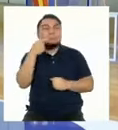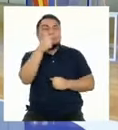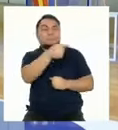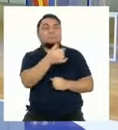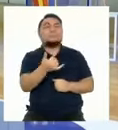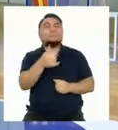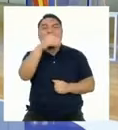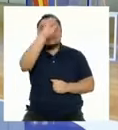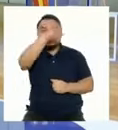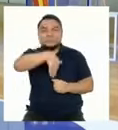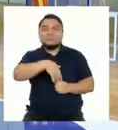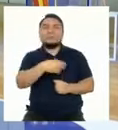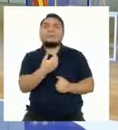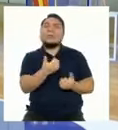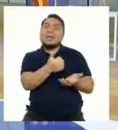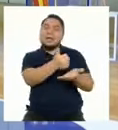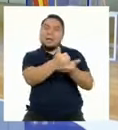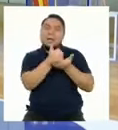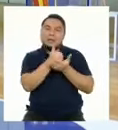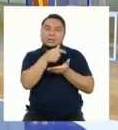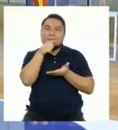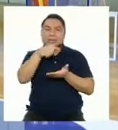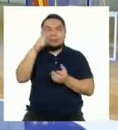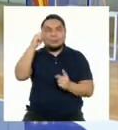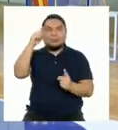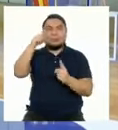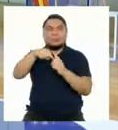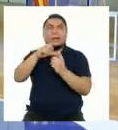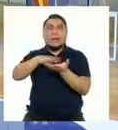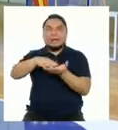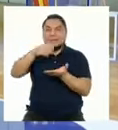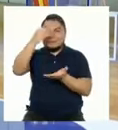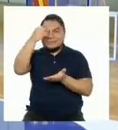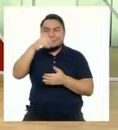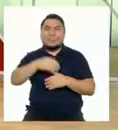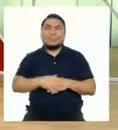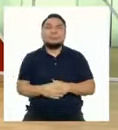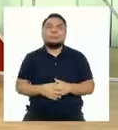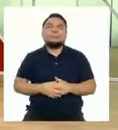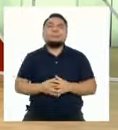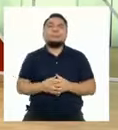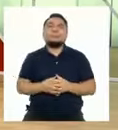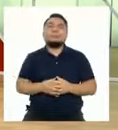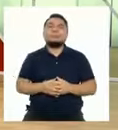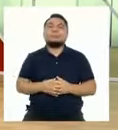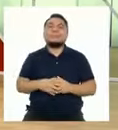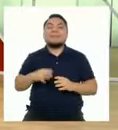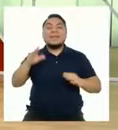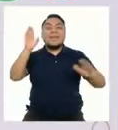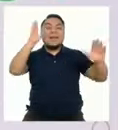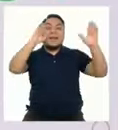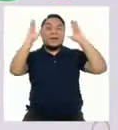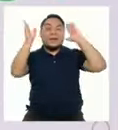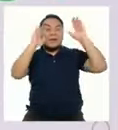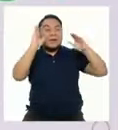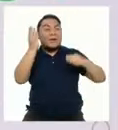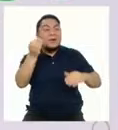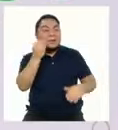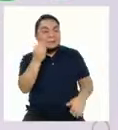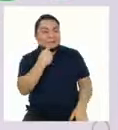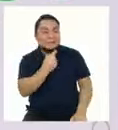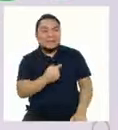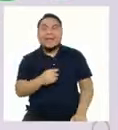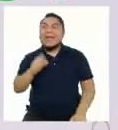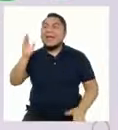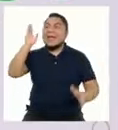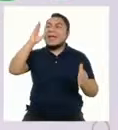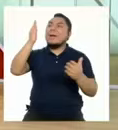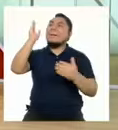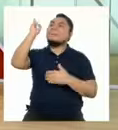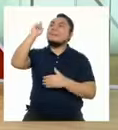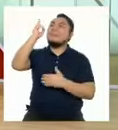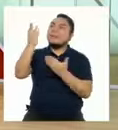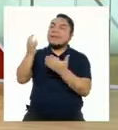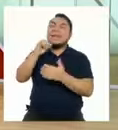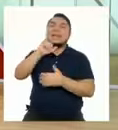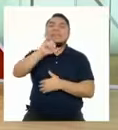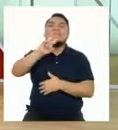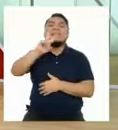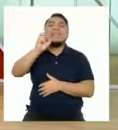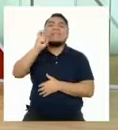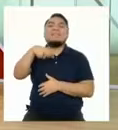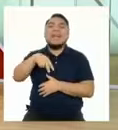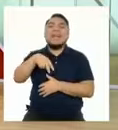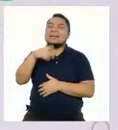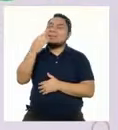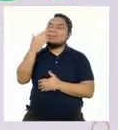alguien bien chévere que nos va a ayudar con esta misión de aprendizaje. Hola, Yarenis. ¡Bienvenido, profesor Iván